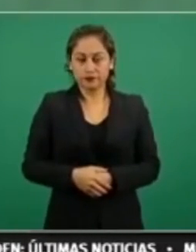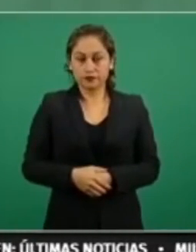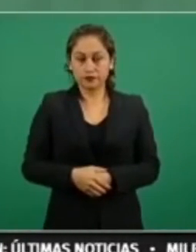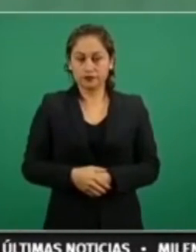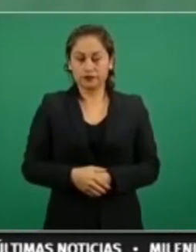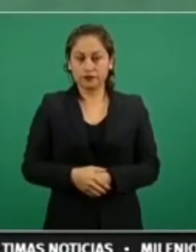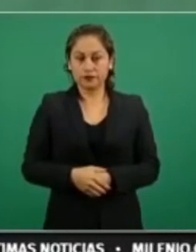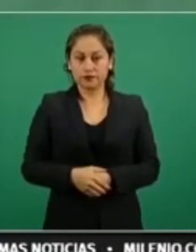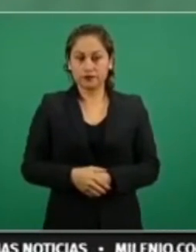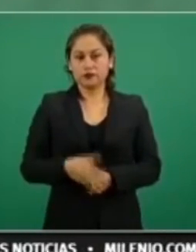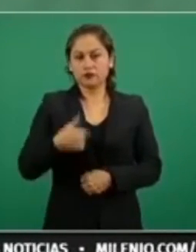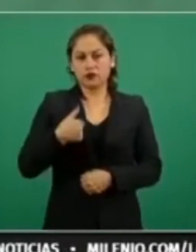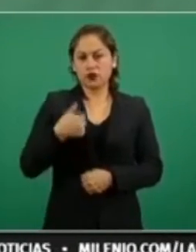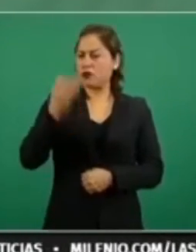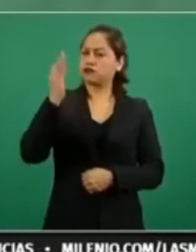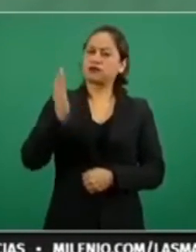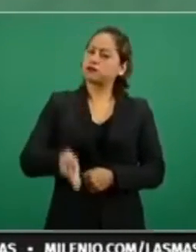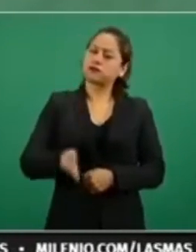acepto eso,